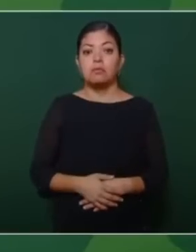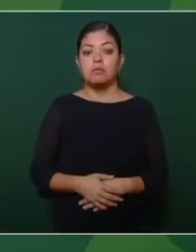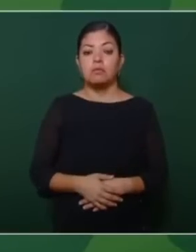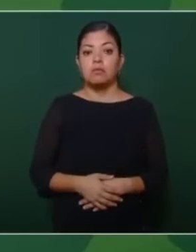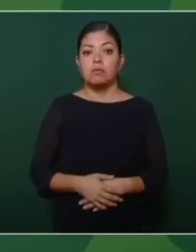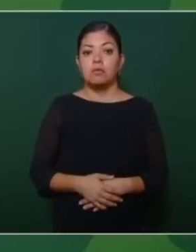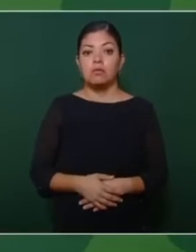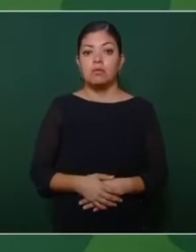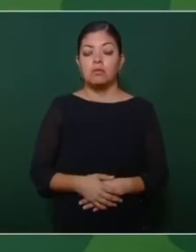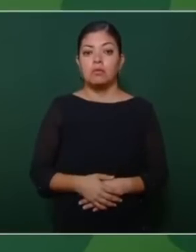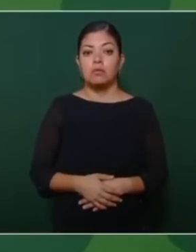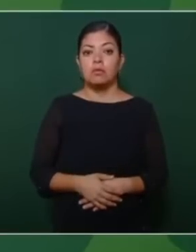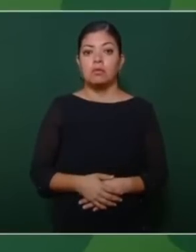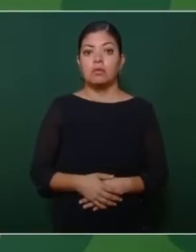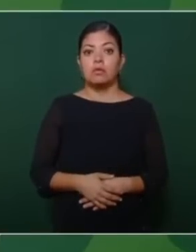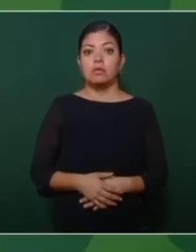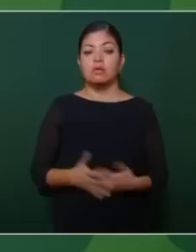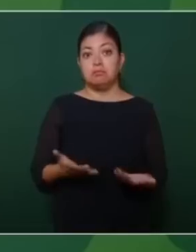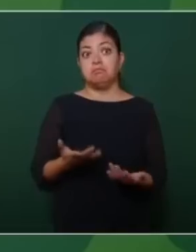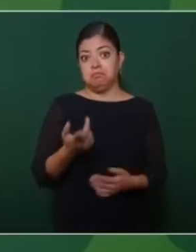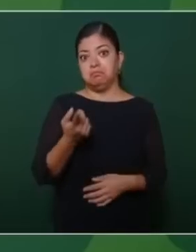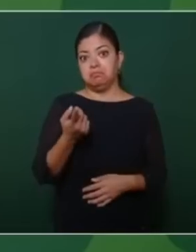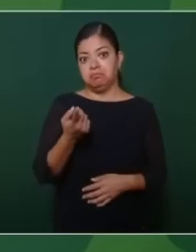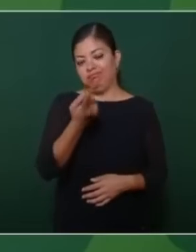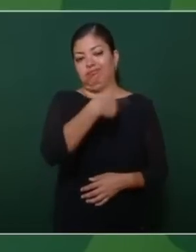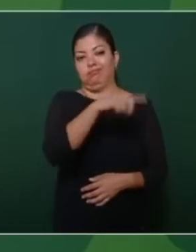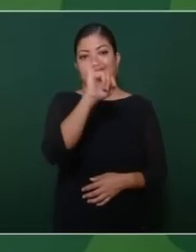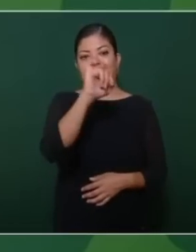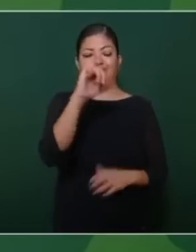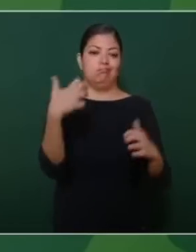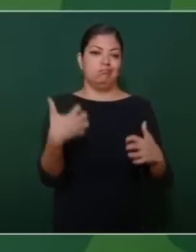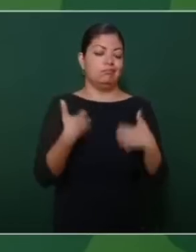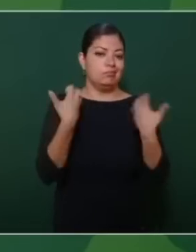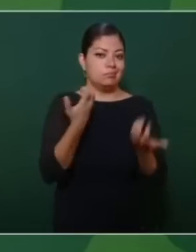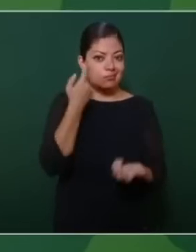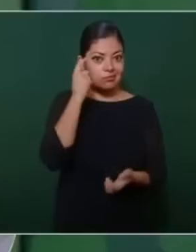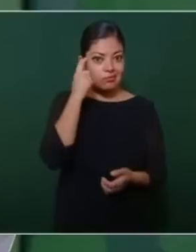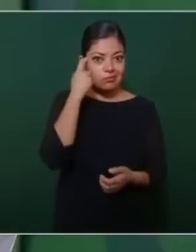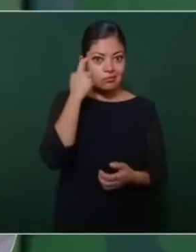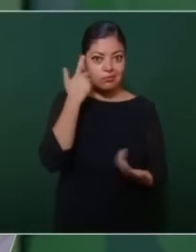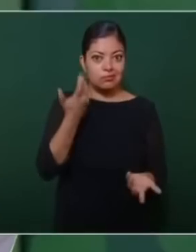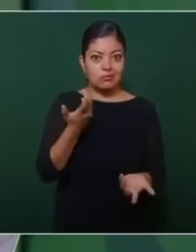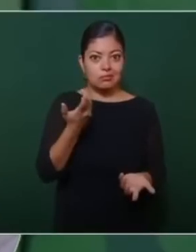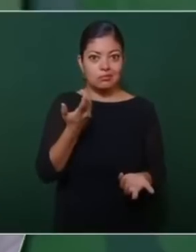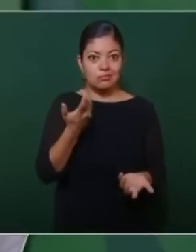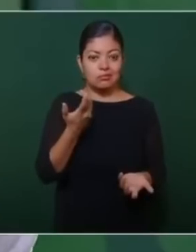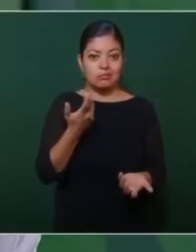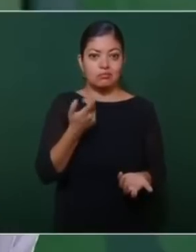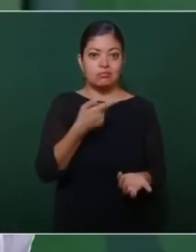se molestaron los negociadores